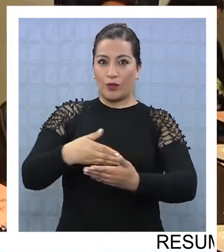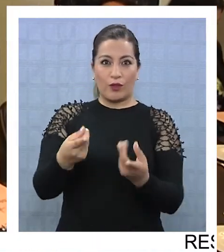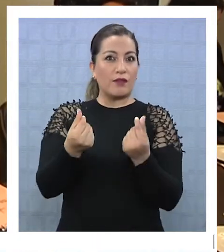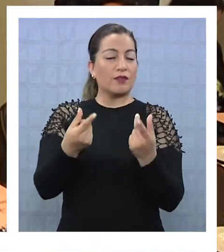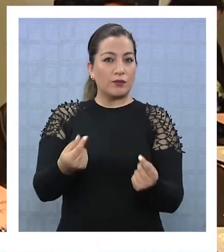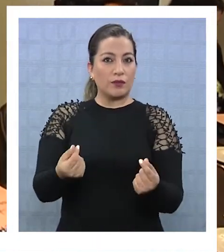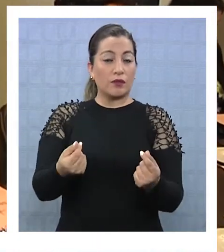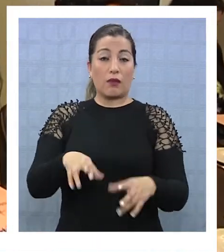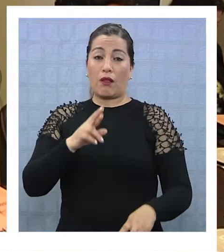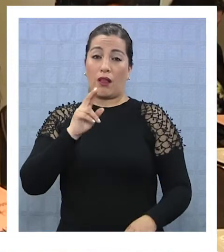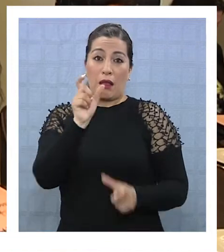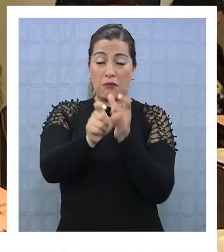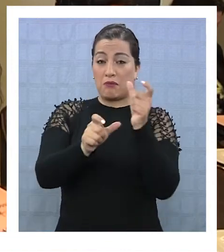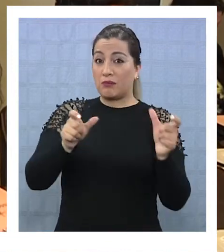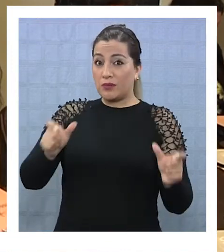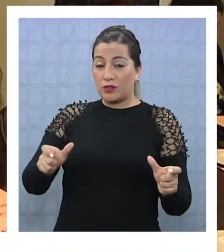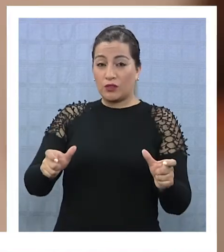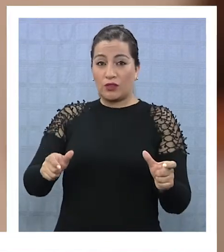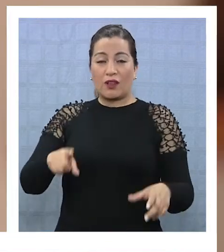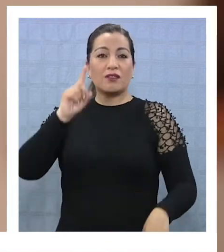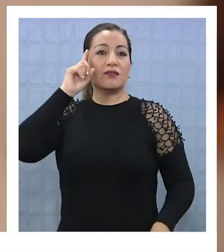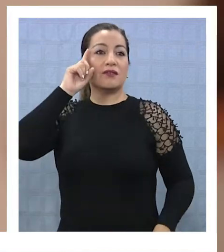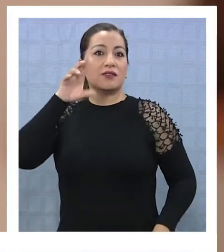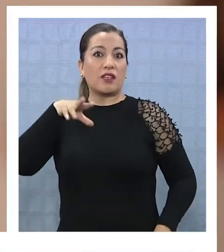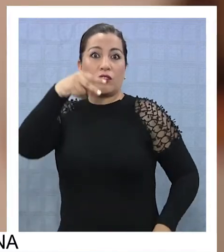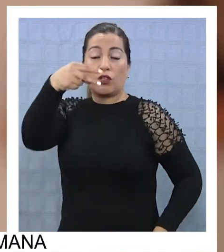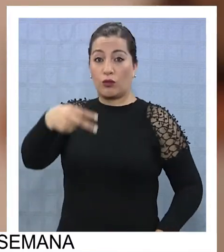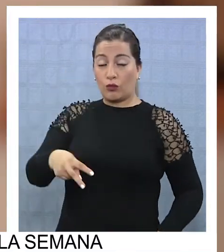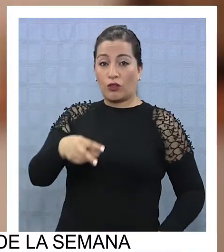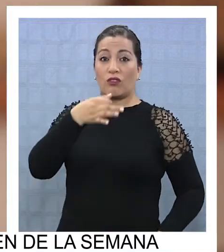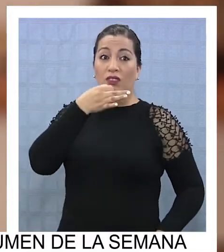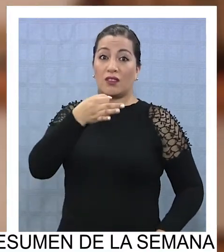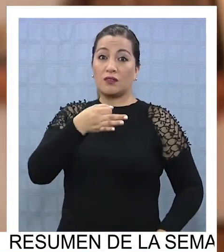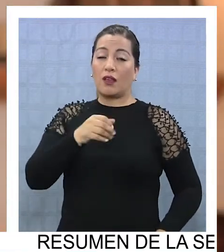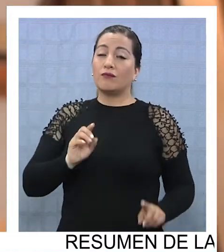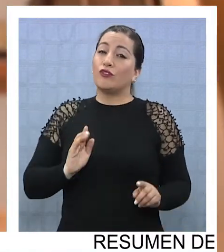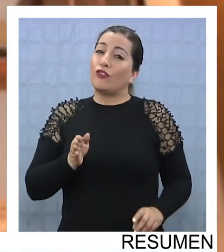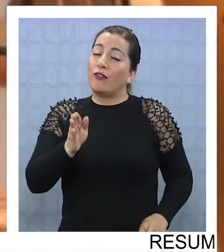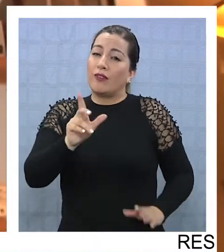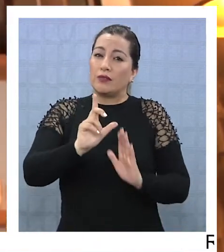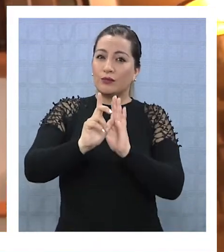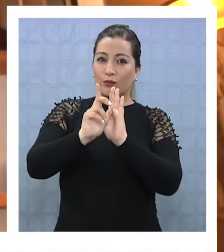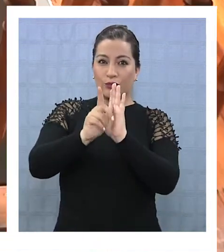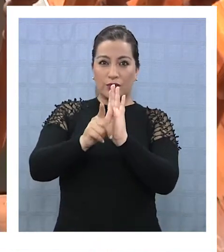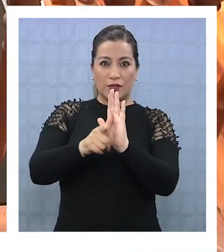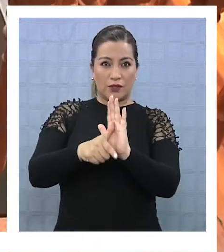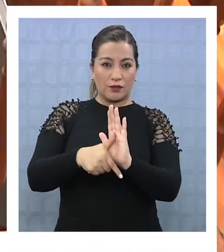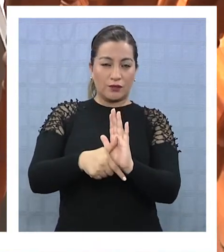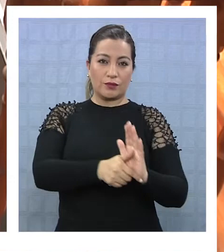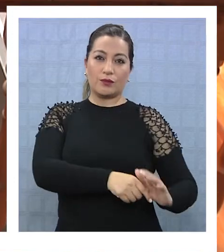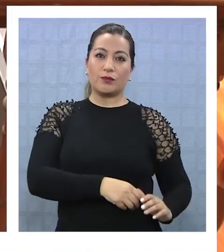millones de pesos y la respuesta del mercado, según su propietario, aún es lenta.